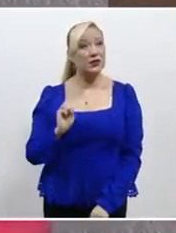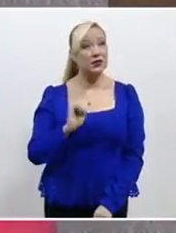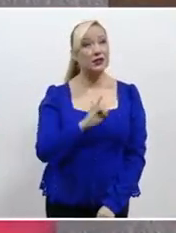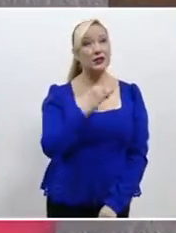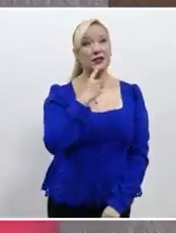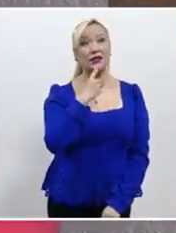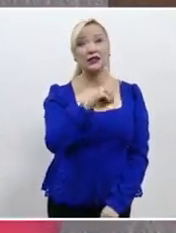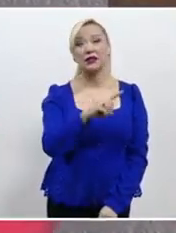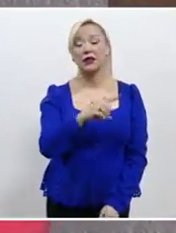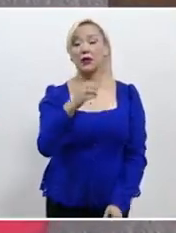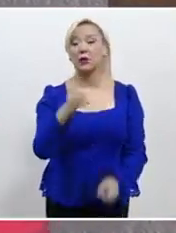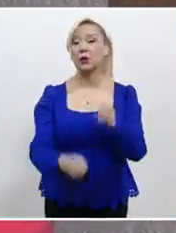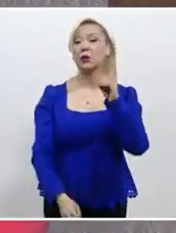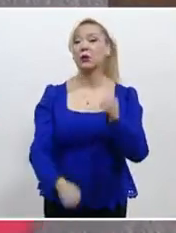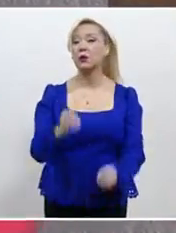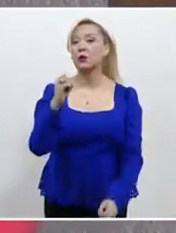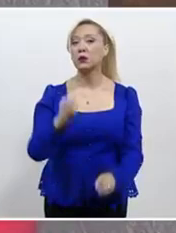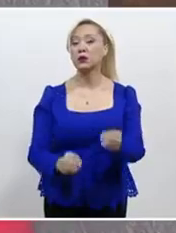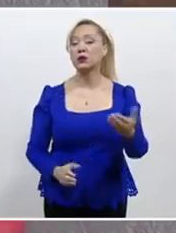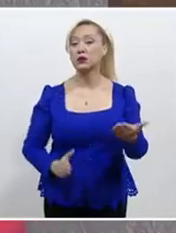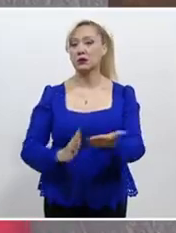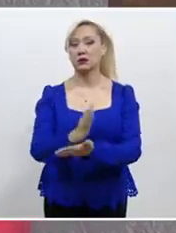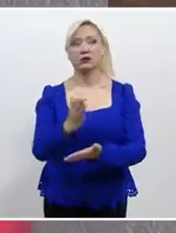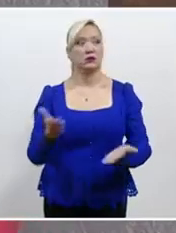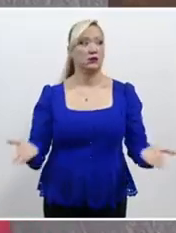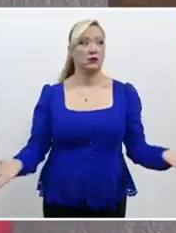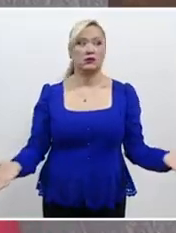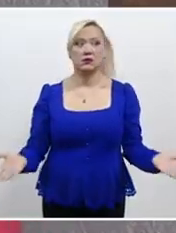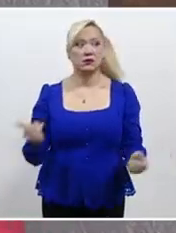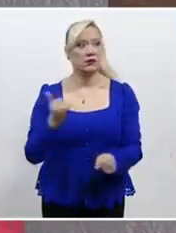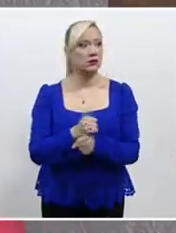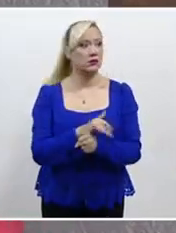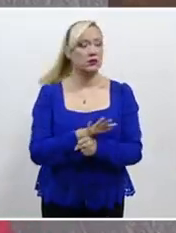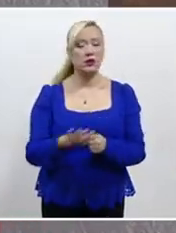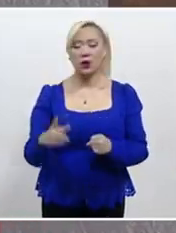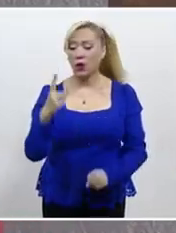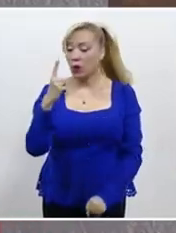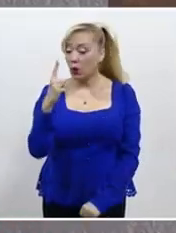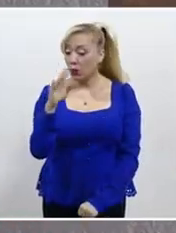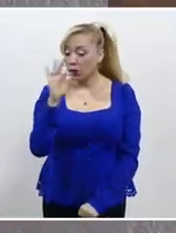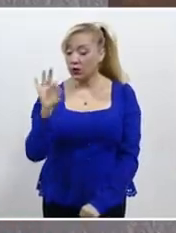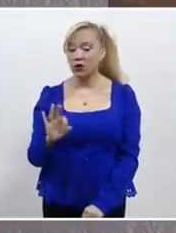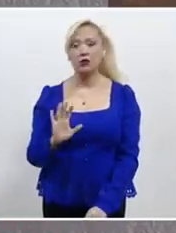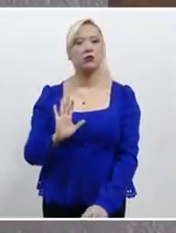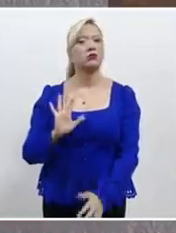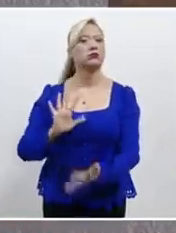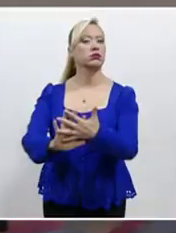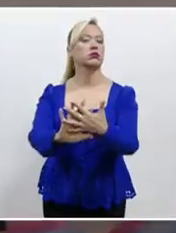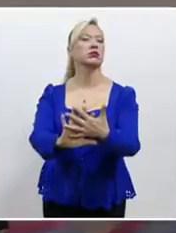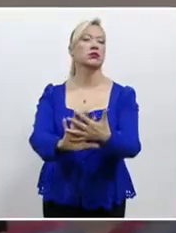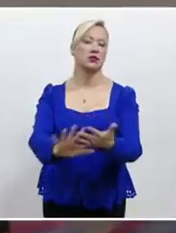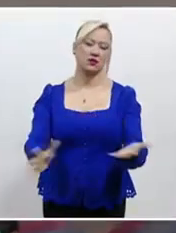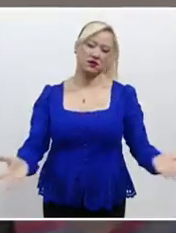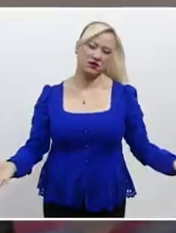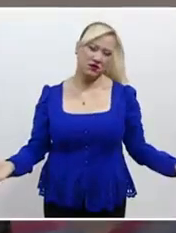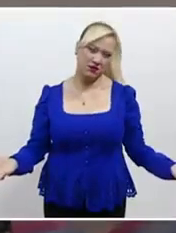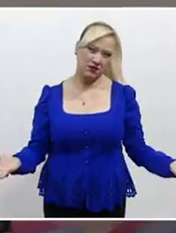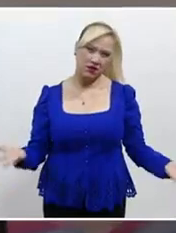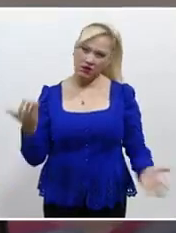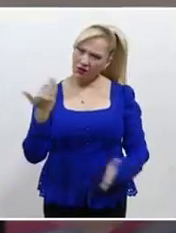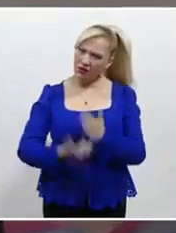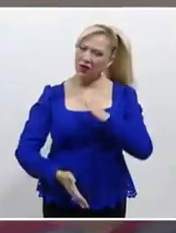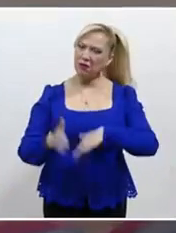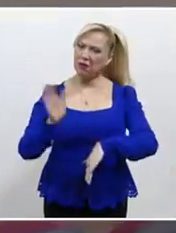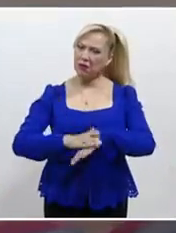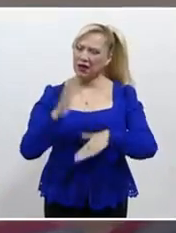lleguen ante un juzgado, ante un juez y que solamente en un 1% haya una sentencia condenatoria. Nos hace falta una mayor